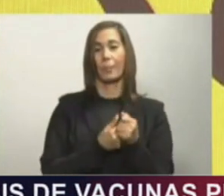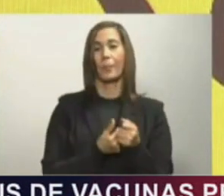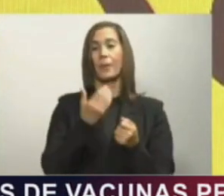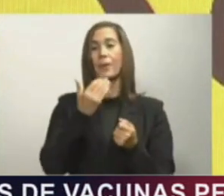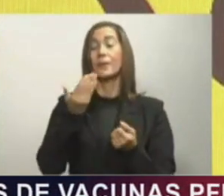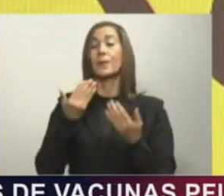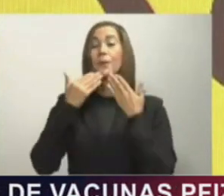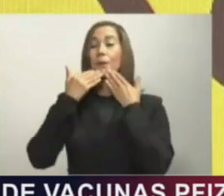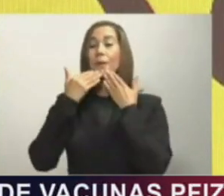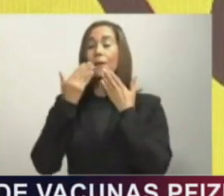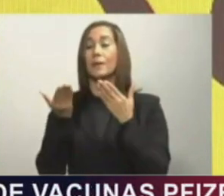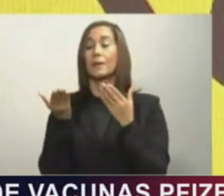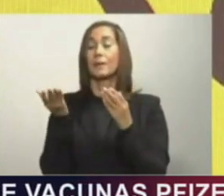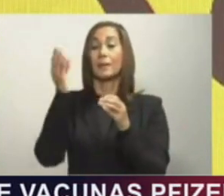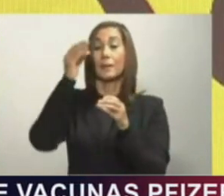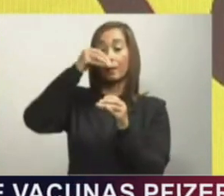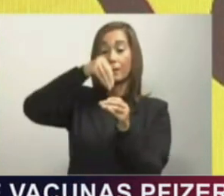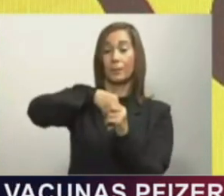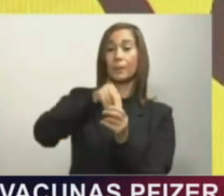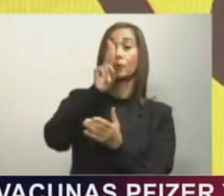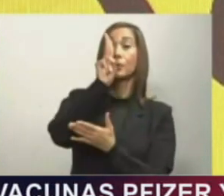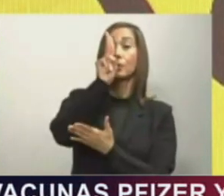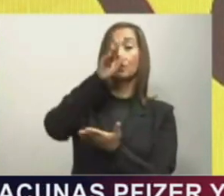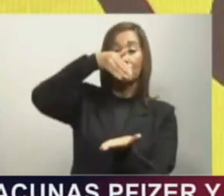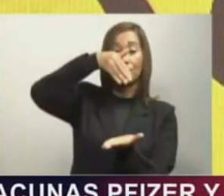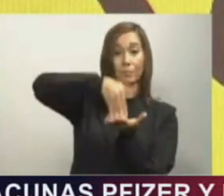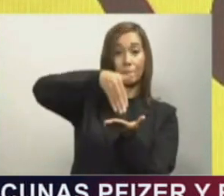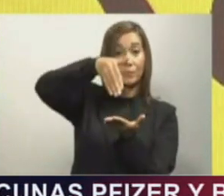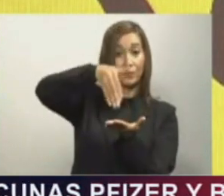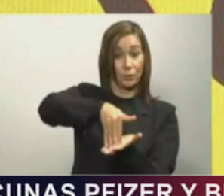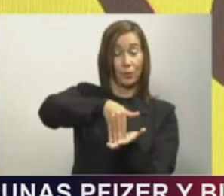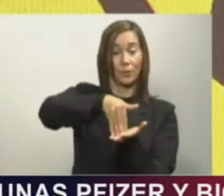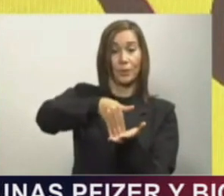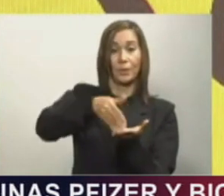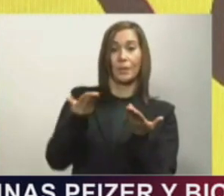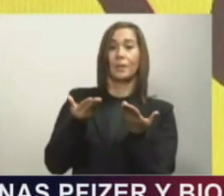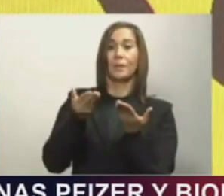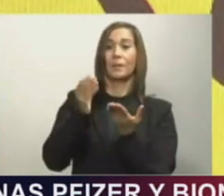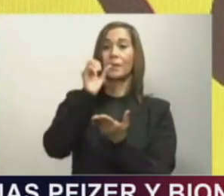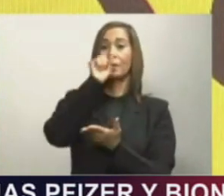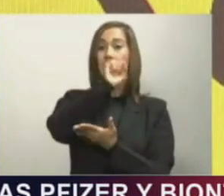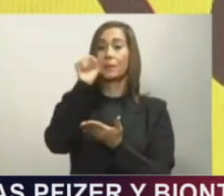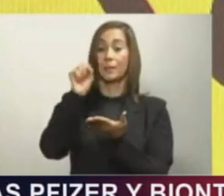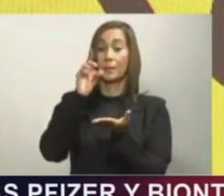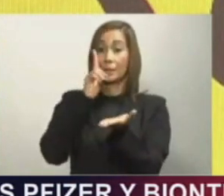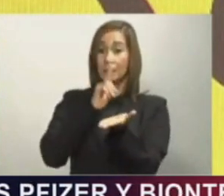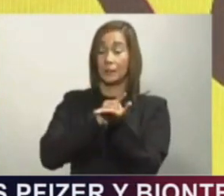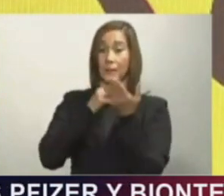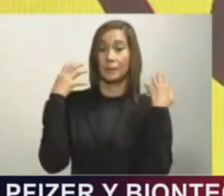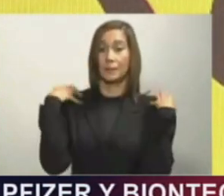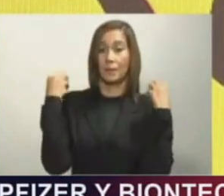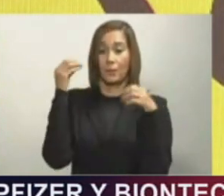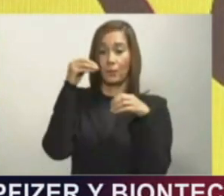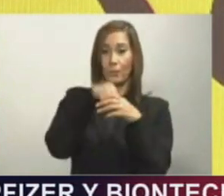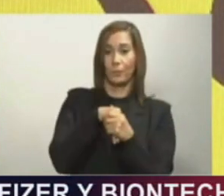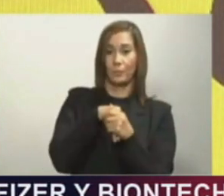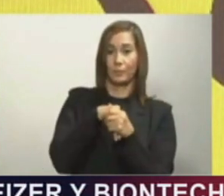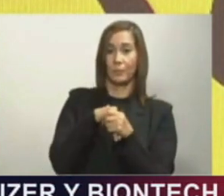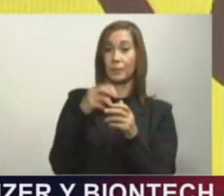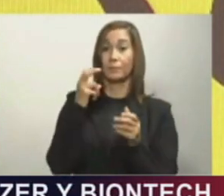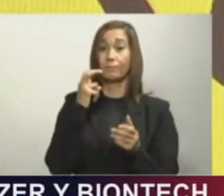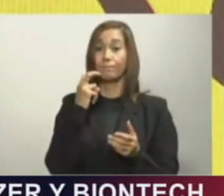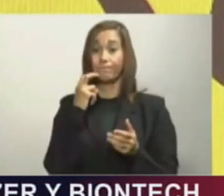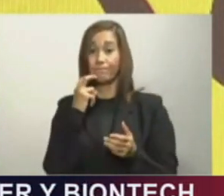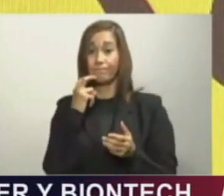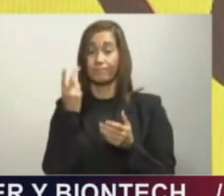más de 2 millones de afiliados al régimen subsidiado de la seguridad social. Del mismo modo, desde